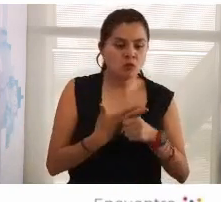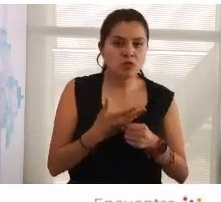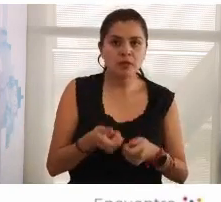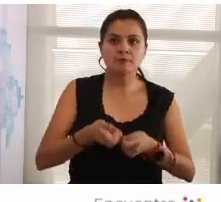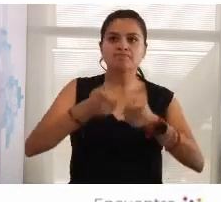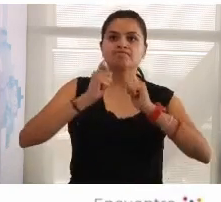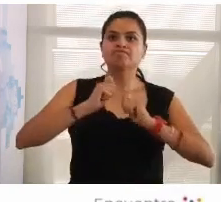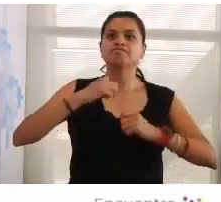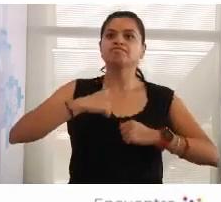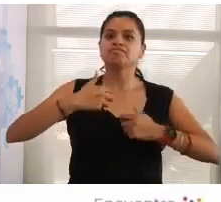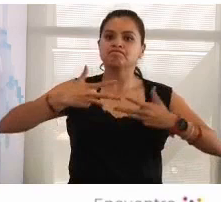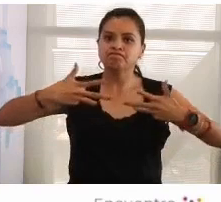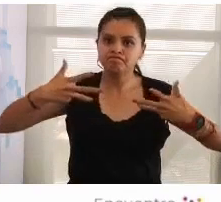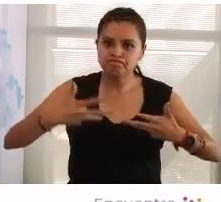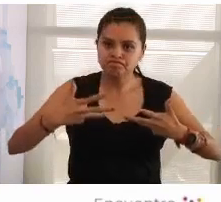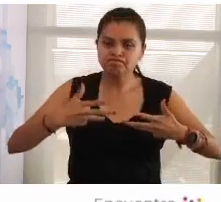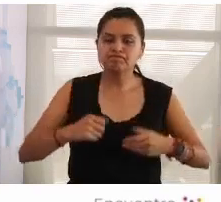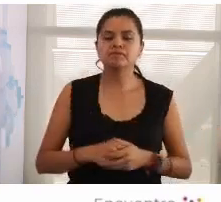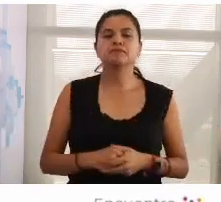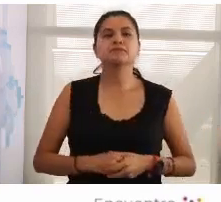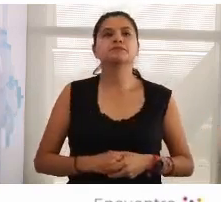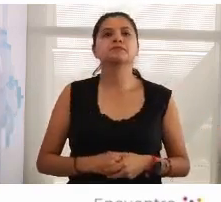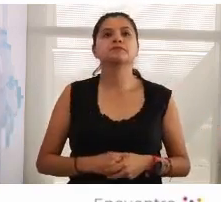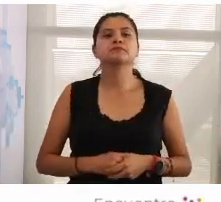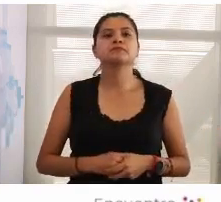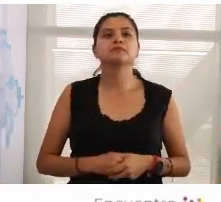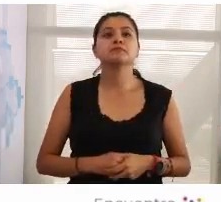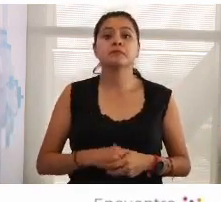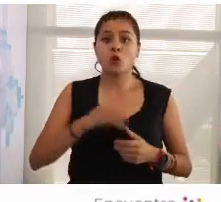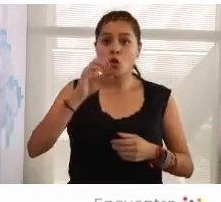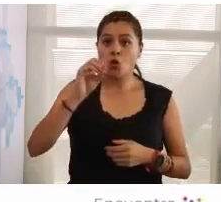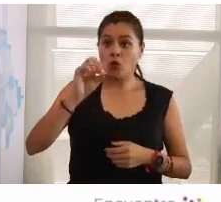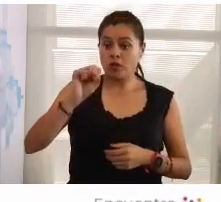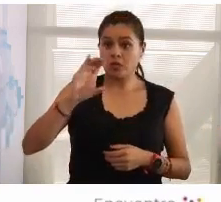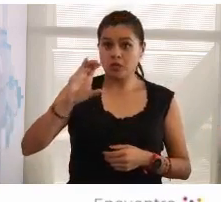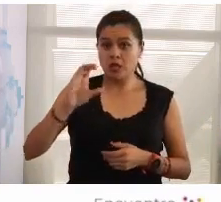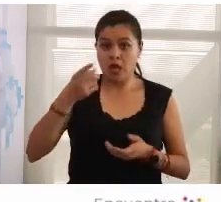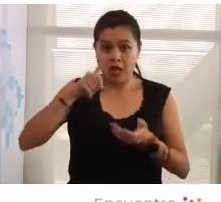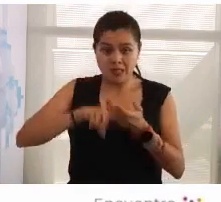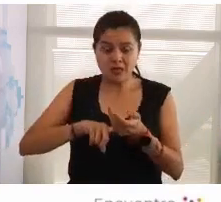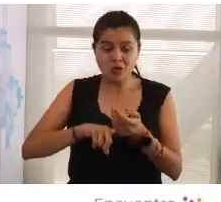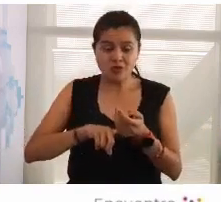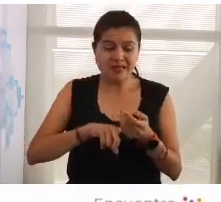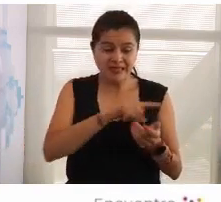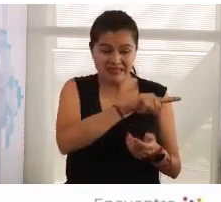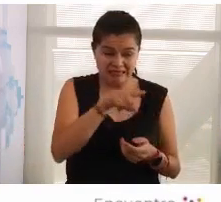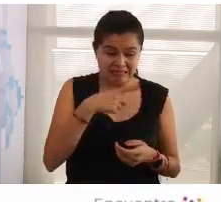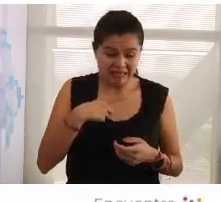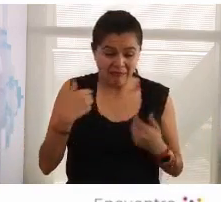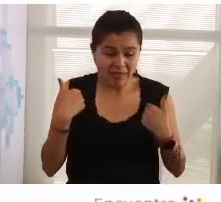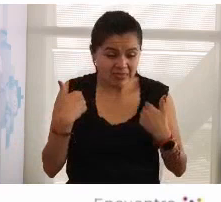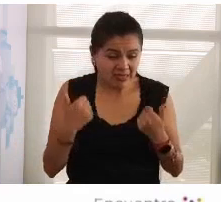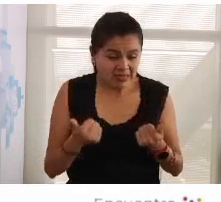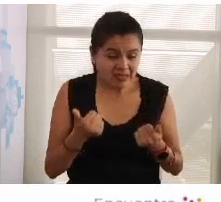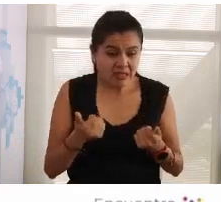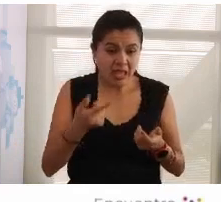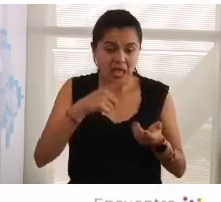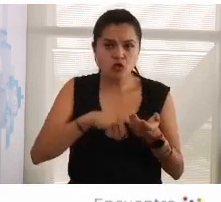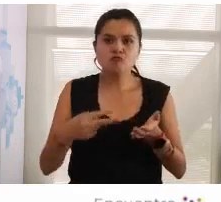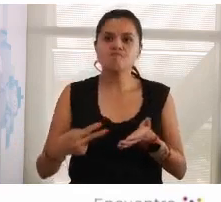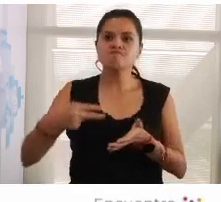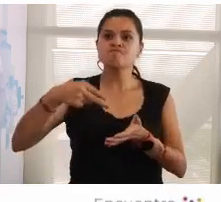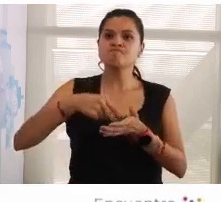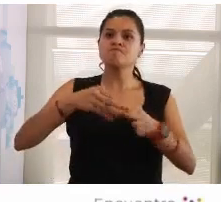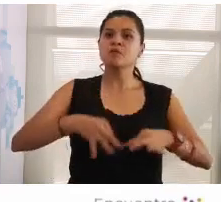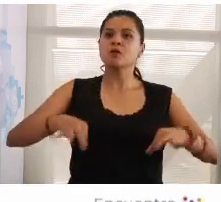alzar la voz entonces la sociedad civil tiene que entender que son protagonistas